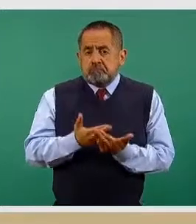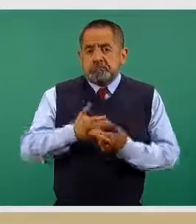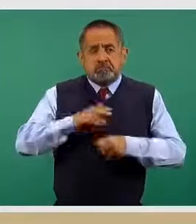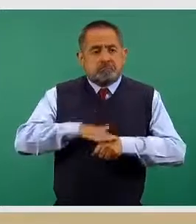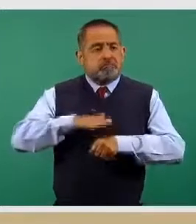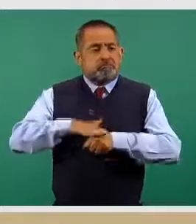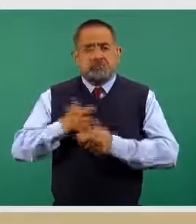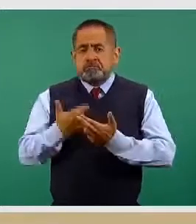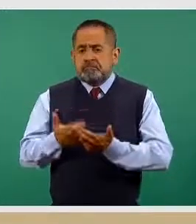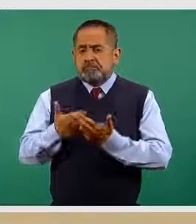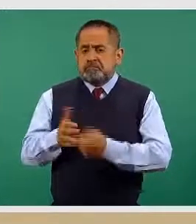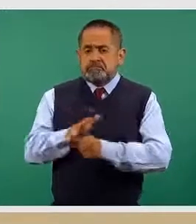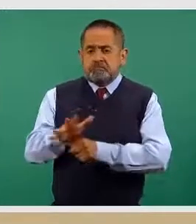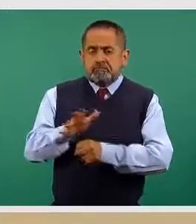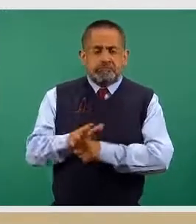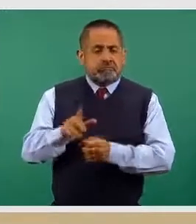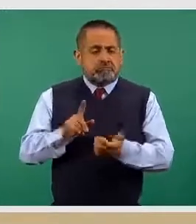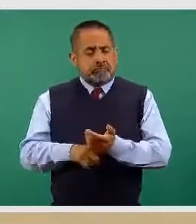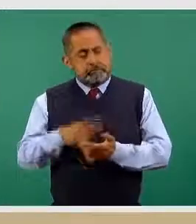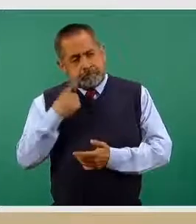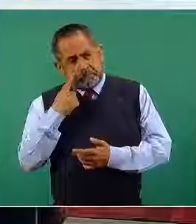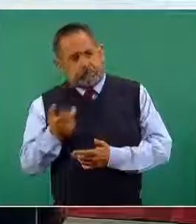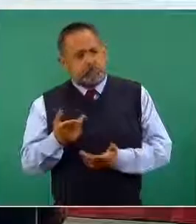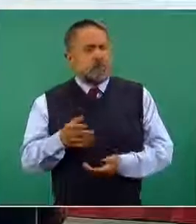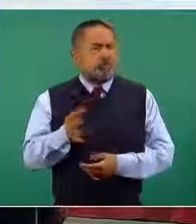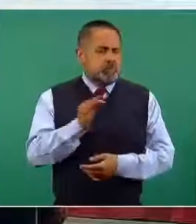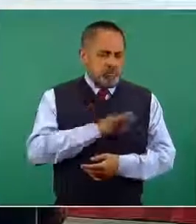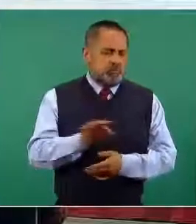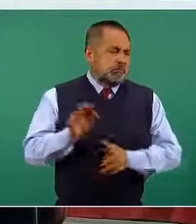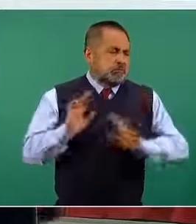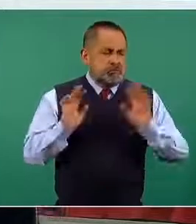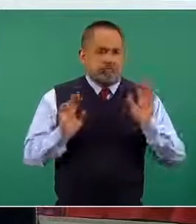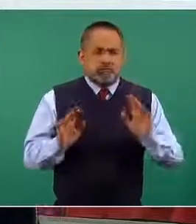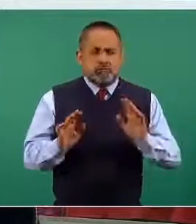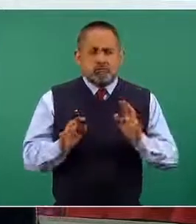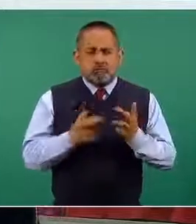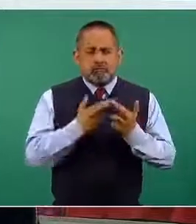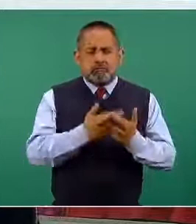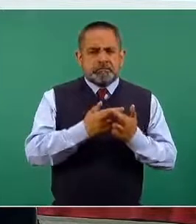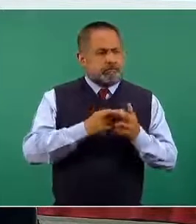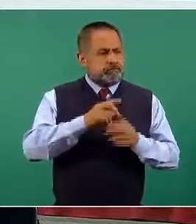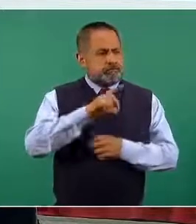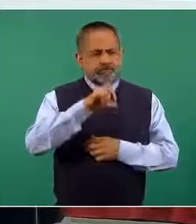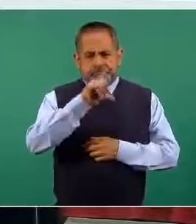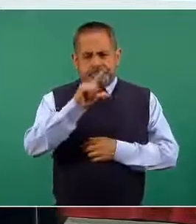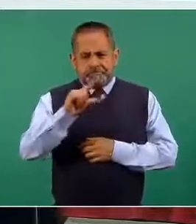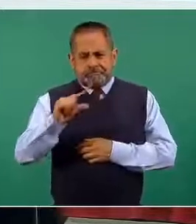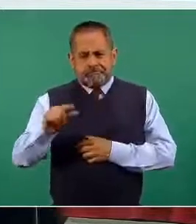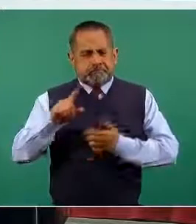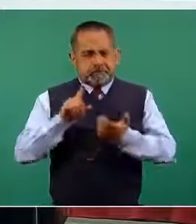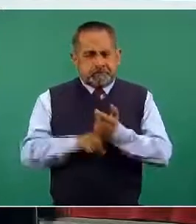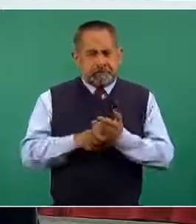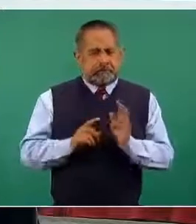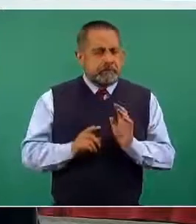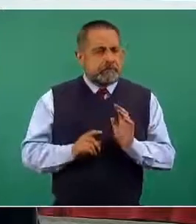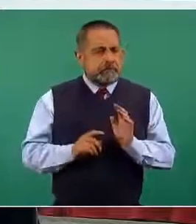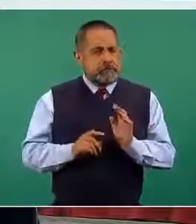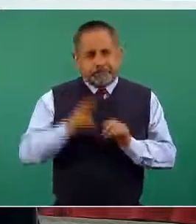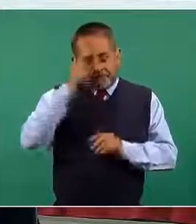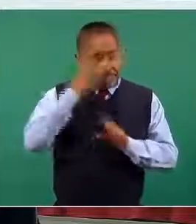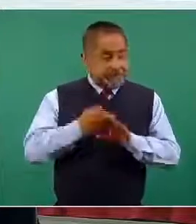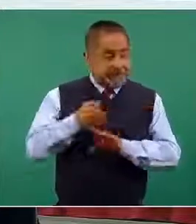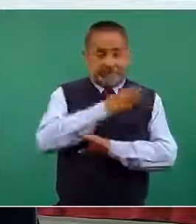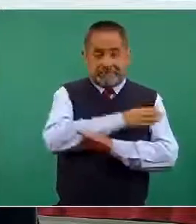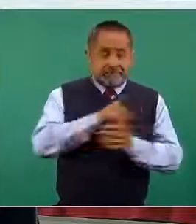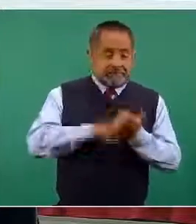llegando a los niveles en donde va y va concluyendo también la primera ola que tuvimos